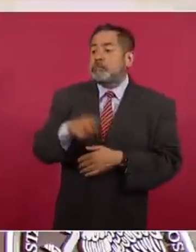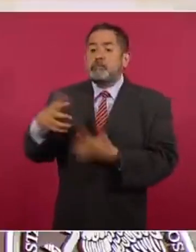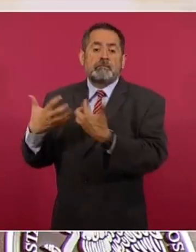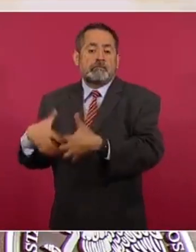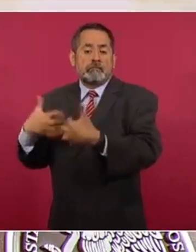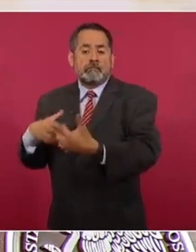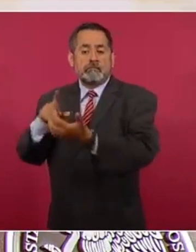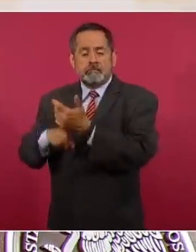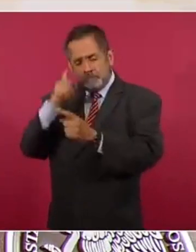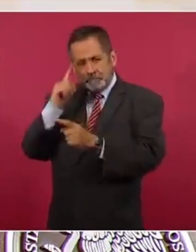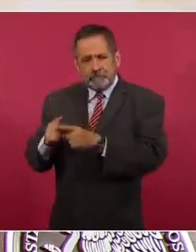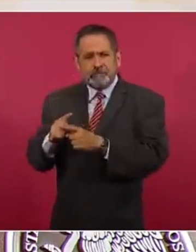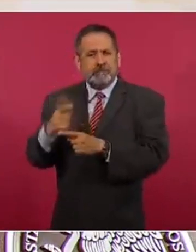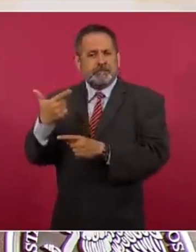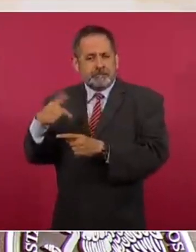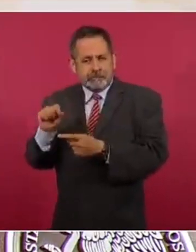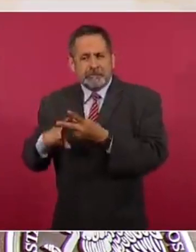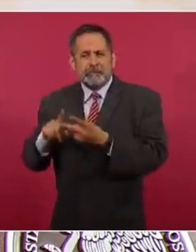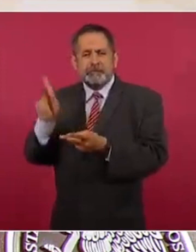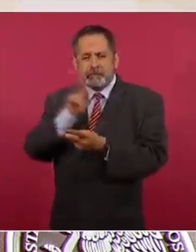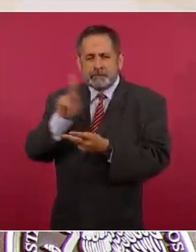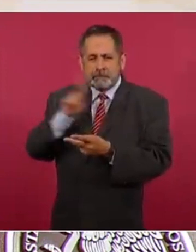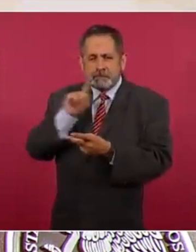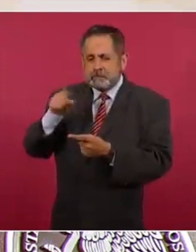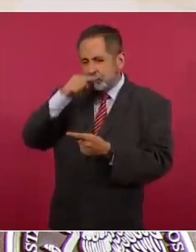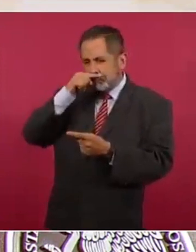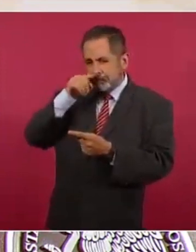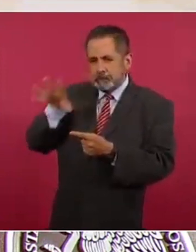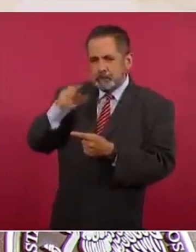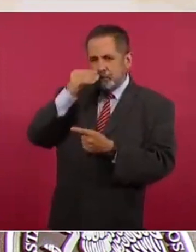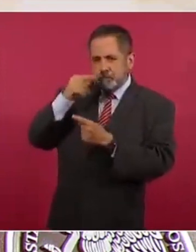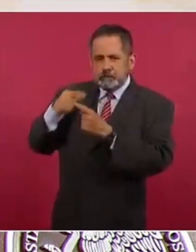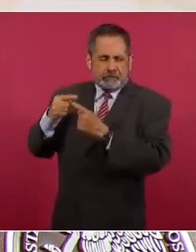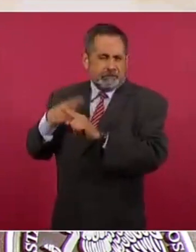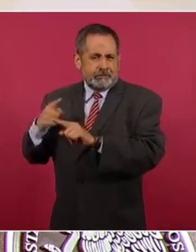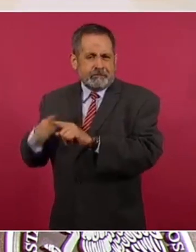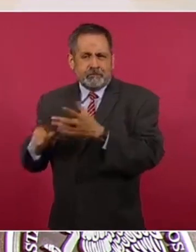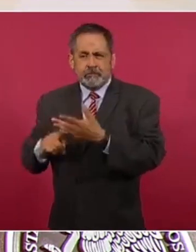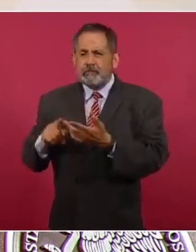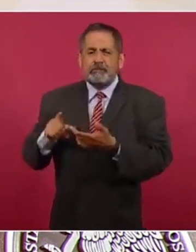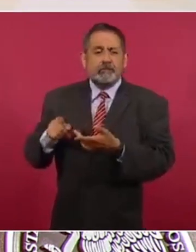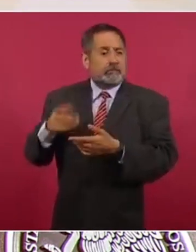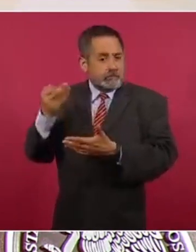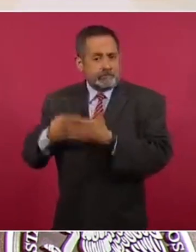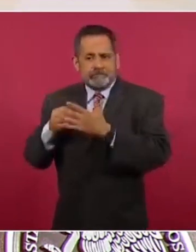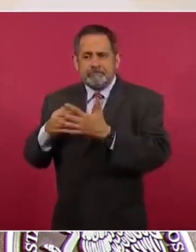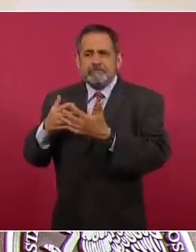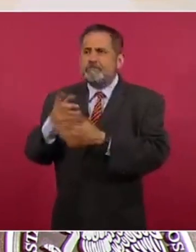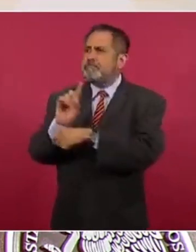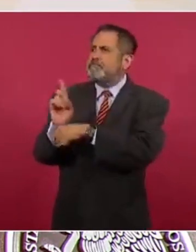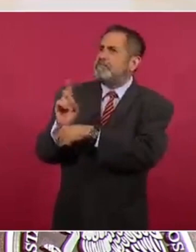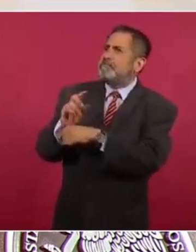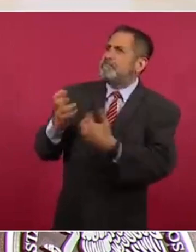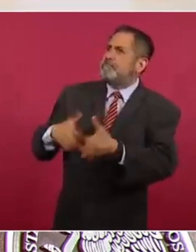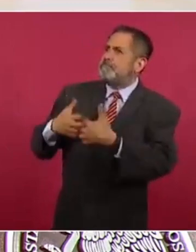cuartos de máquina y la instalación de oxígeno y de gases medicinales. Si no tiene la presión suficiente, si no sirve para la